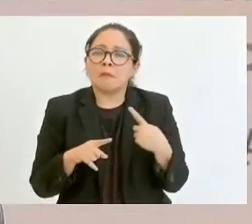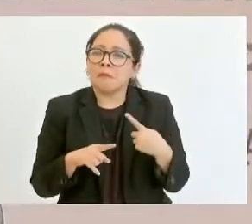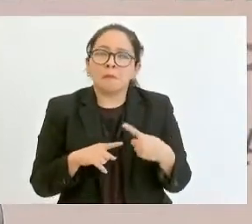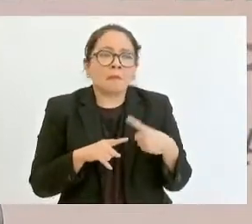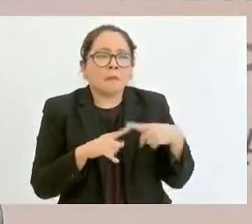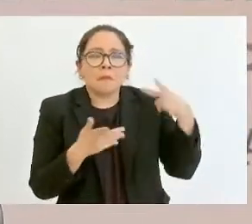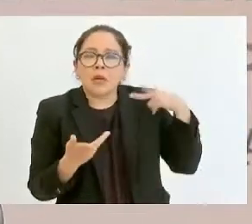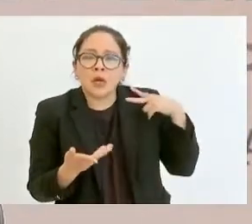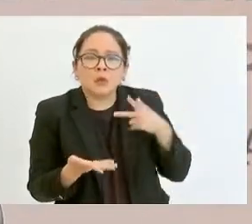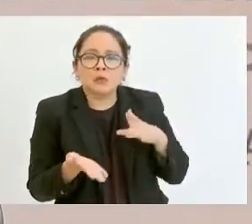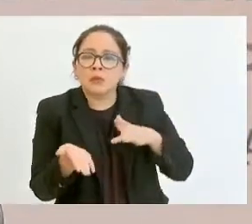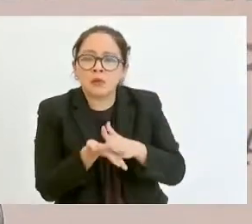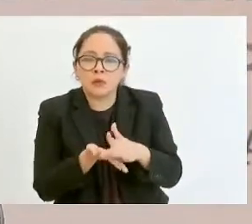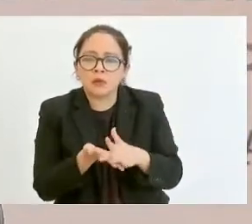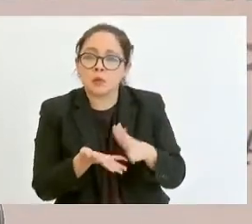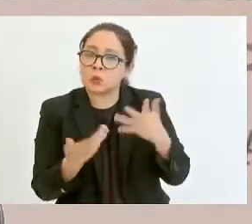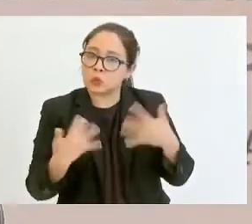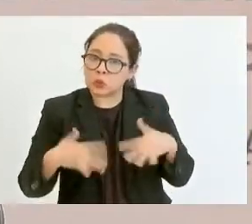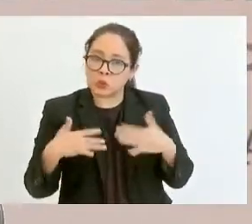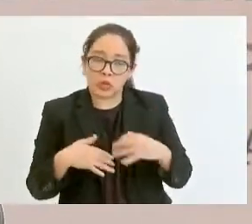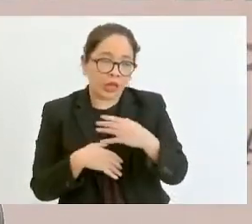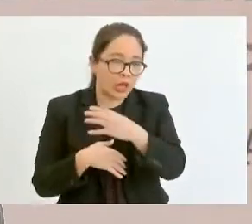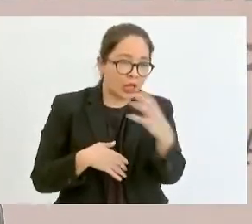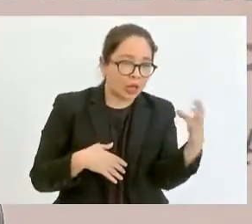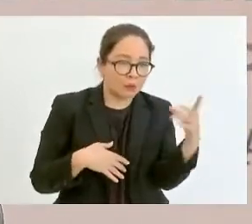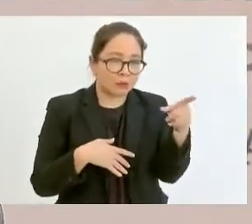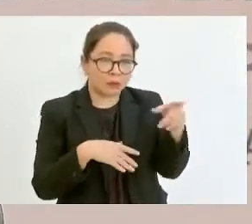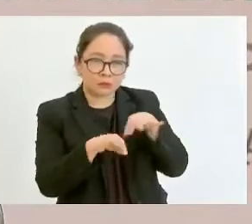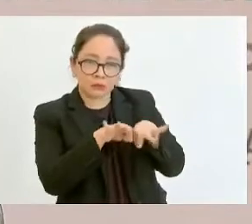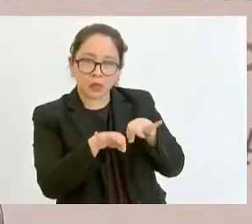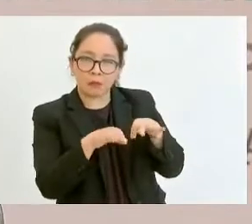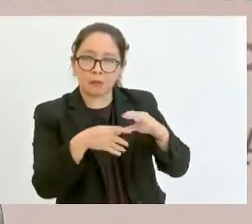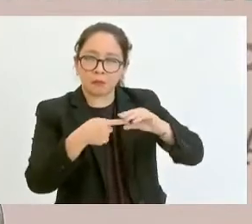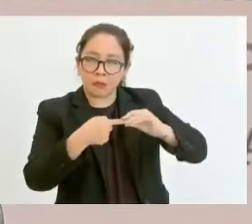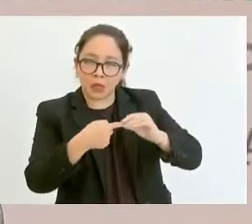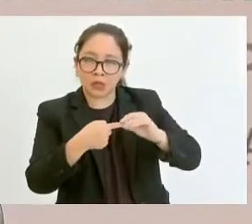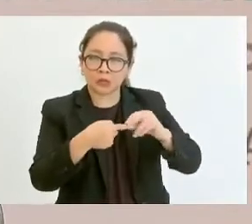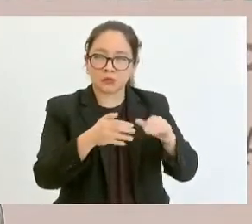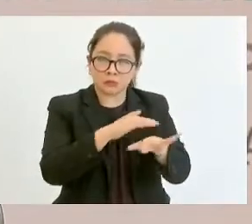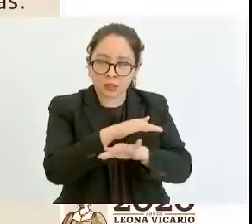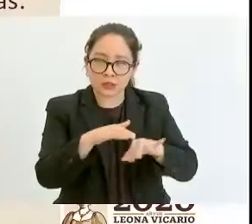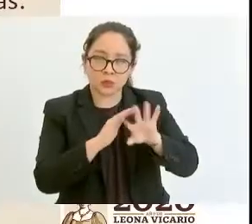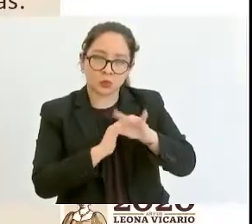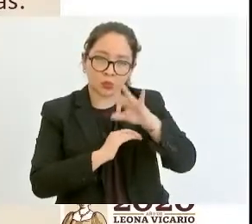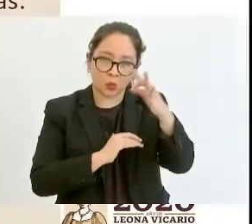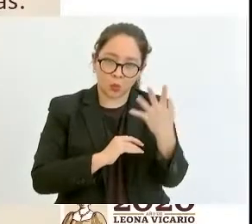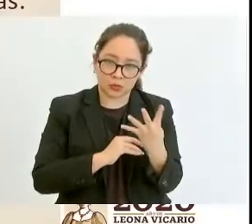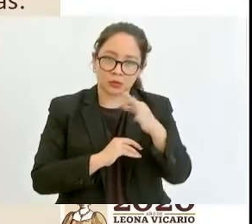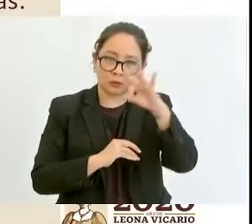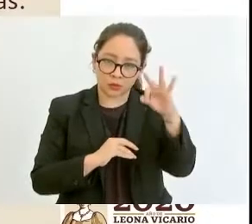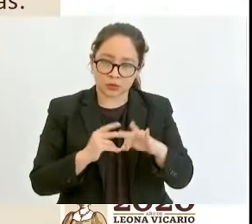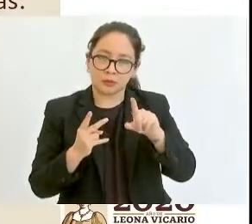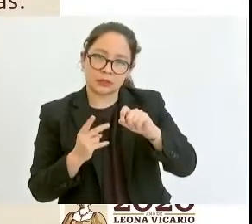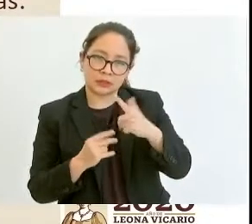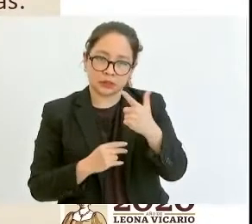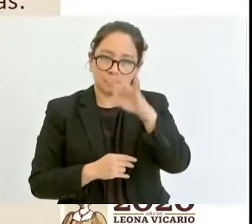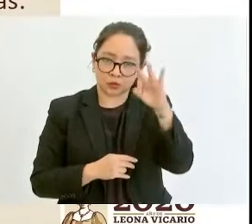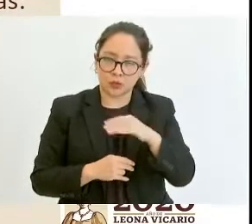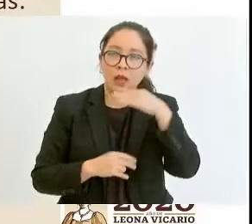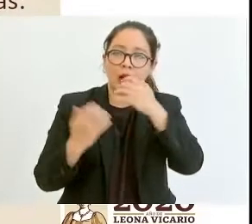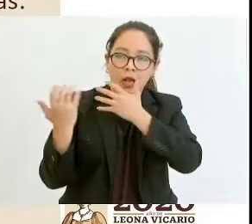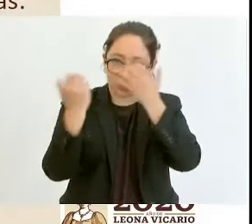Otra vez, la mayor parte a productores de granos básicos, 54%, 27% productores de caña y